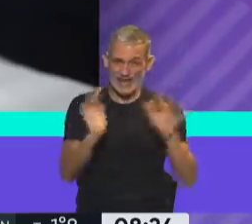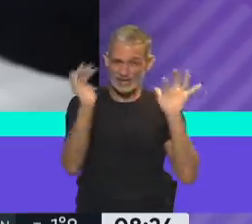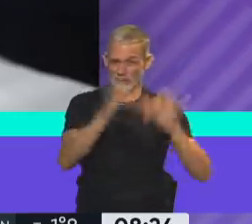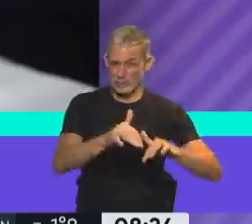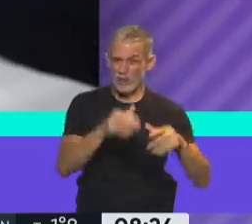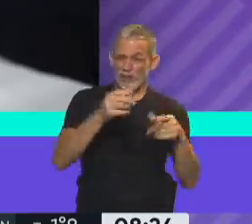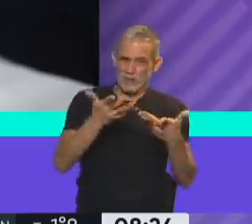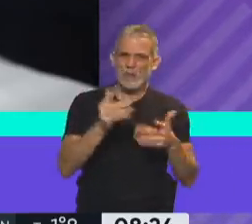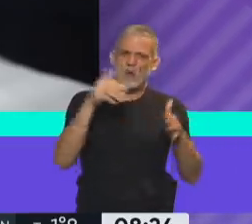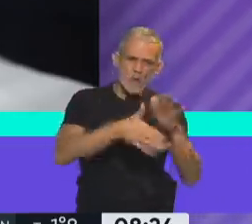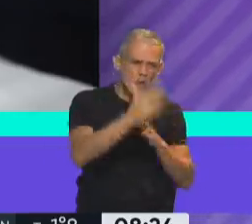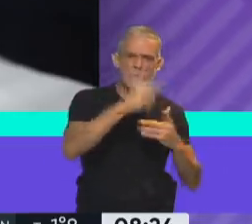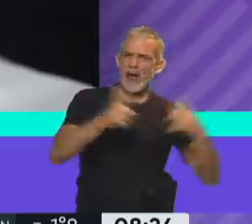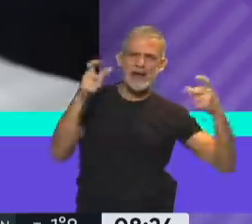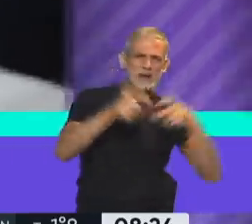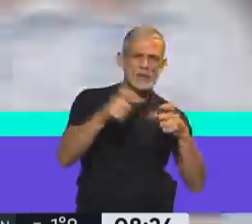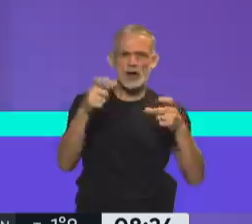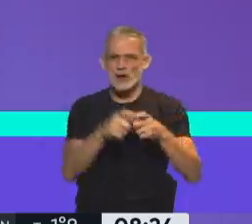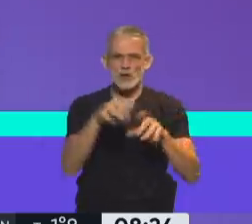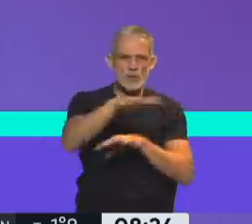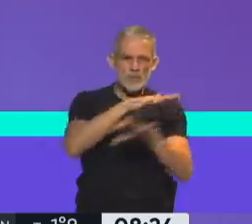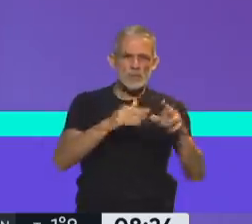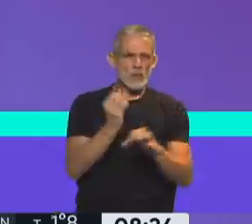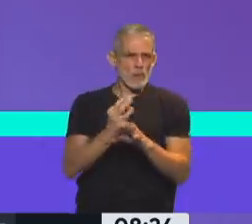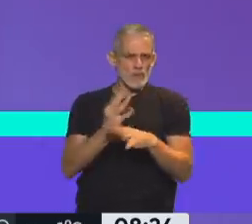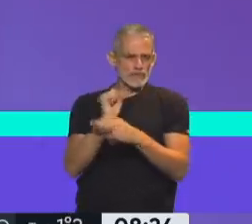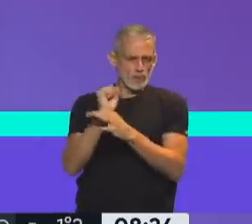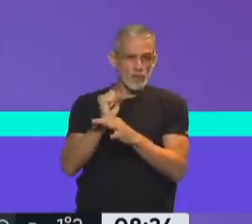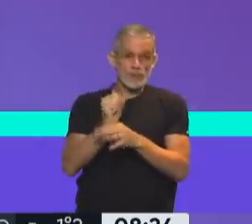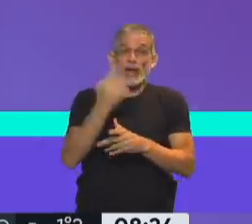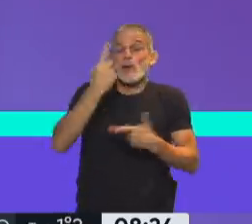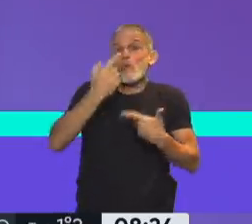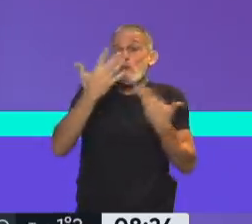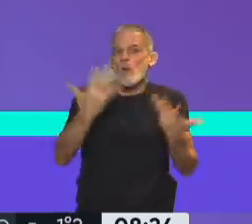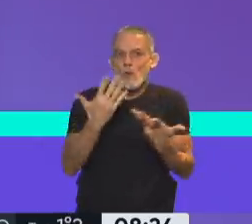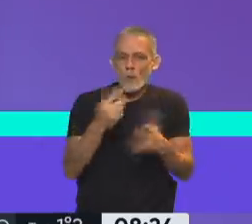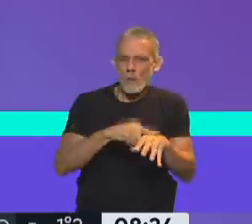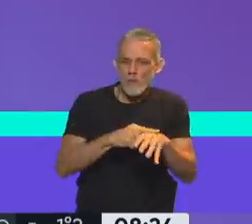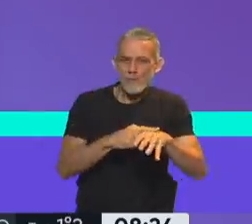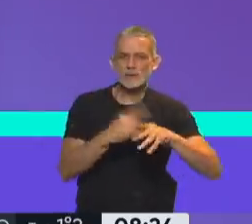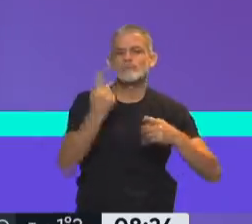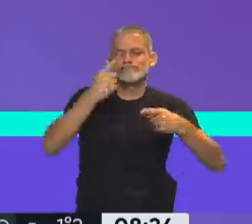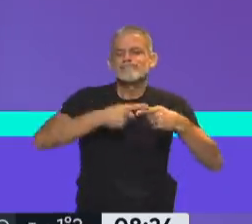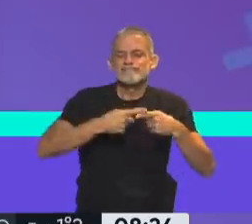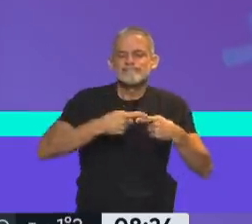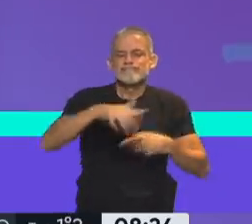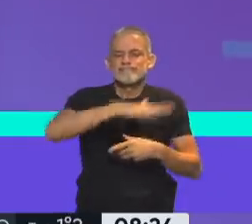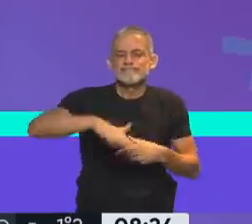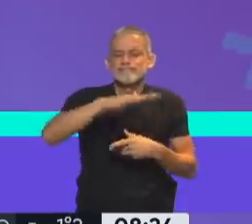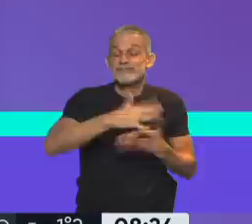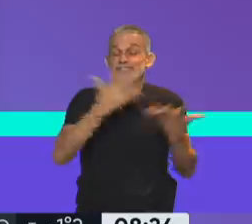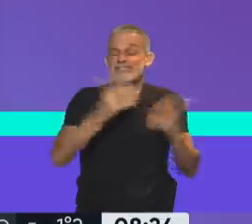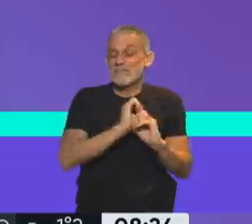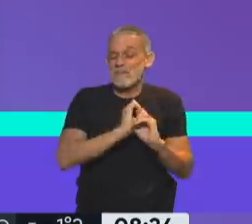salía. Hubo reuniones con distintos sectores y con expertos, y en una ocasión hubo un evento social que no